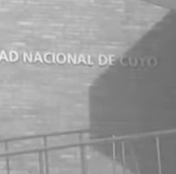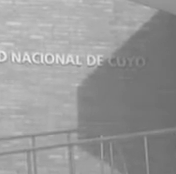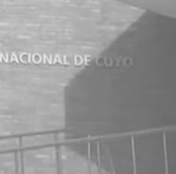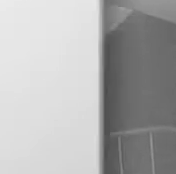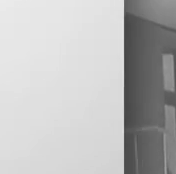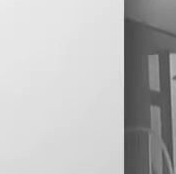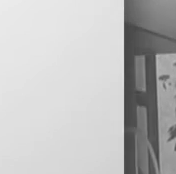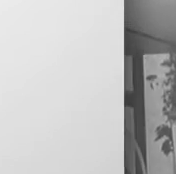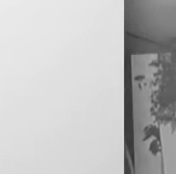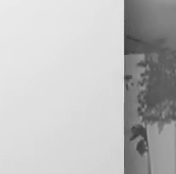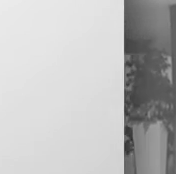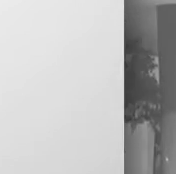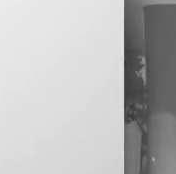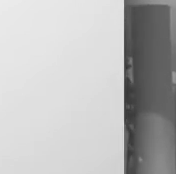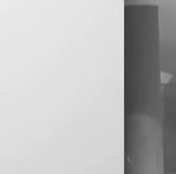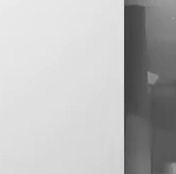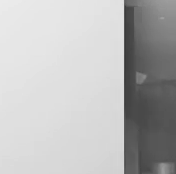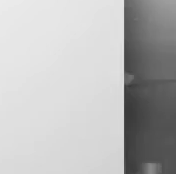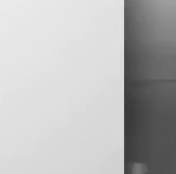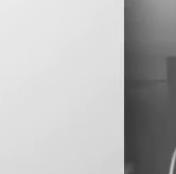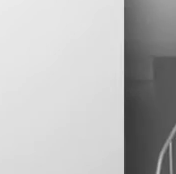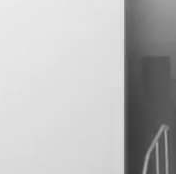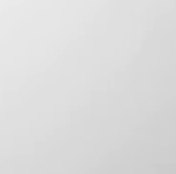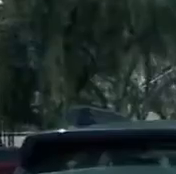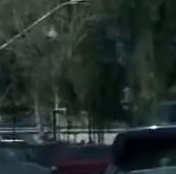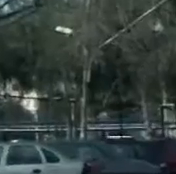Edición U, noticias de la UNCUYO